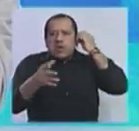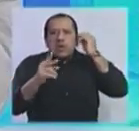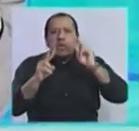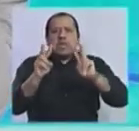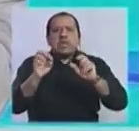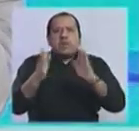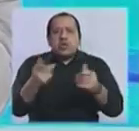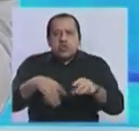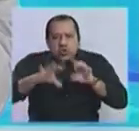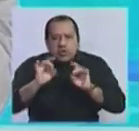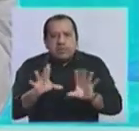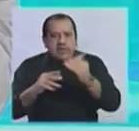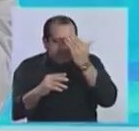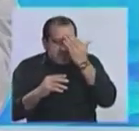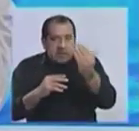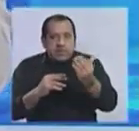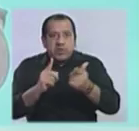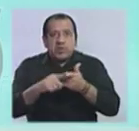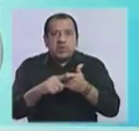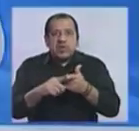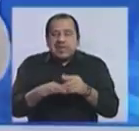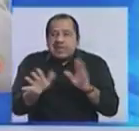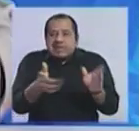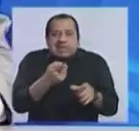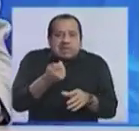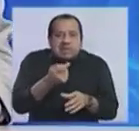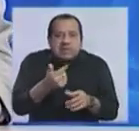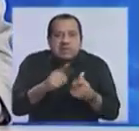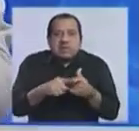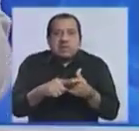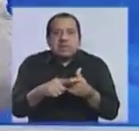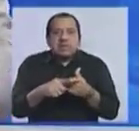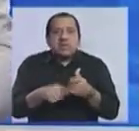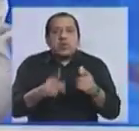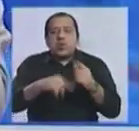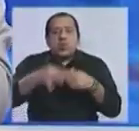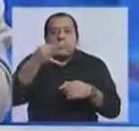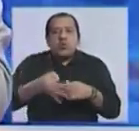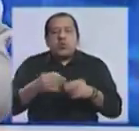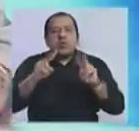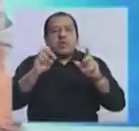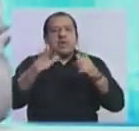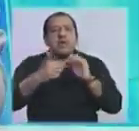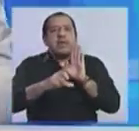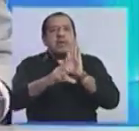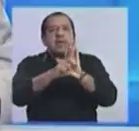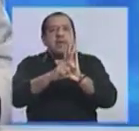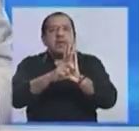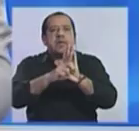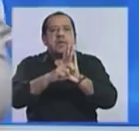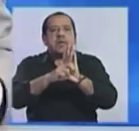Solo el Frente Amplio, al parecer, y ahí raspando, cumplió con la ley de cuotas. decir, entró